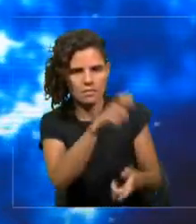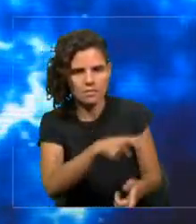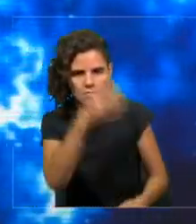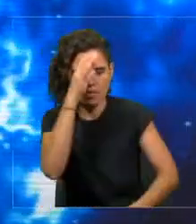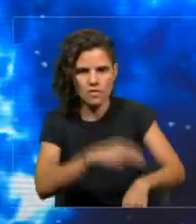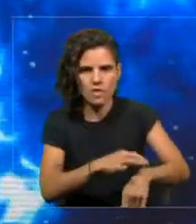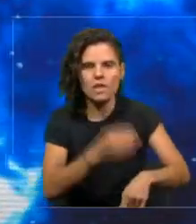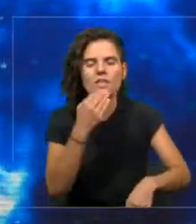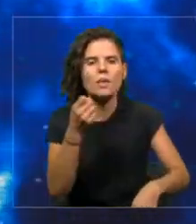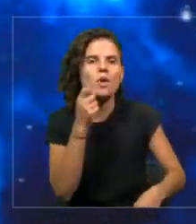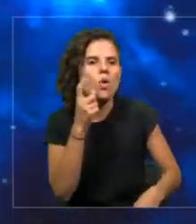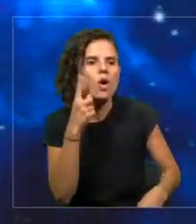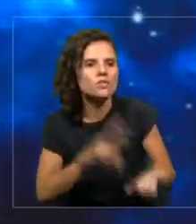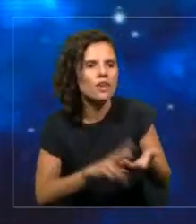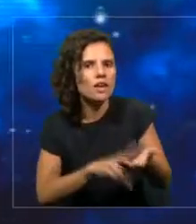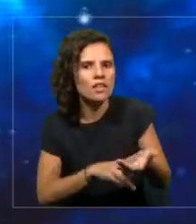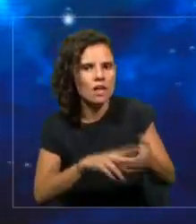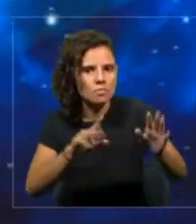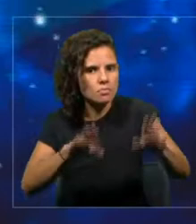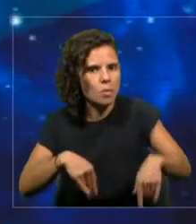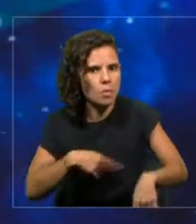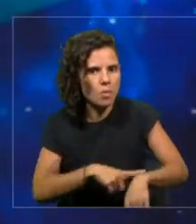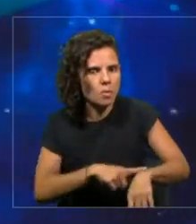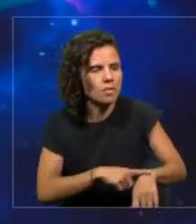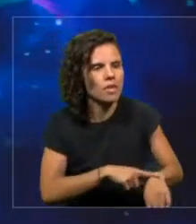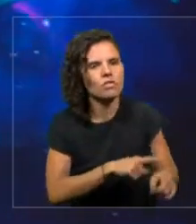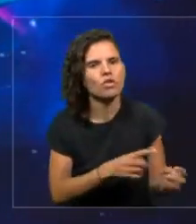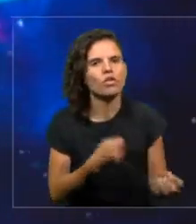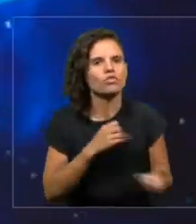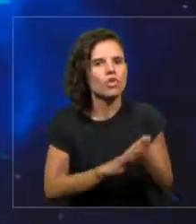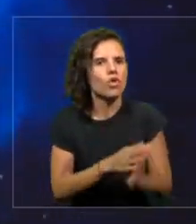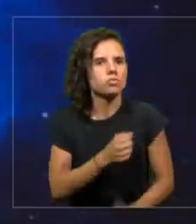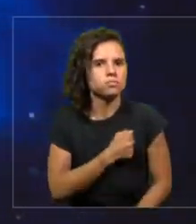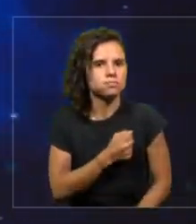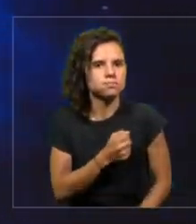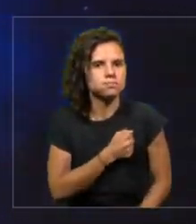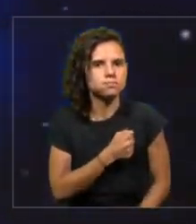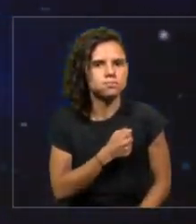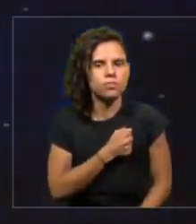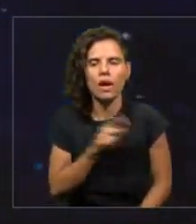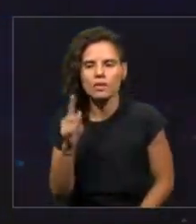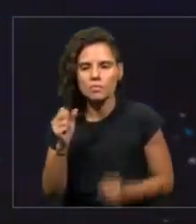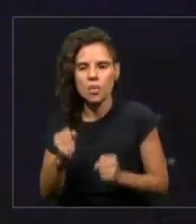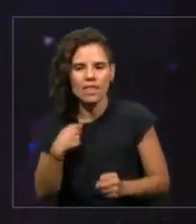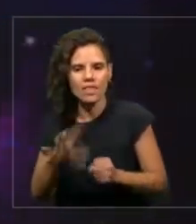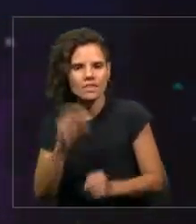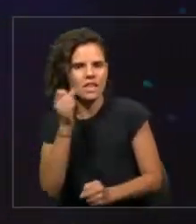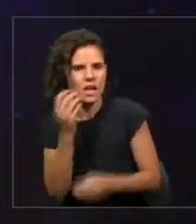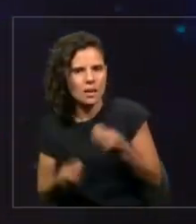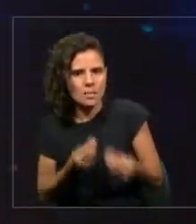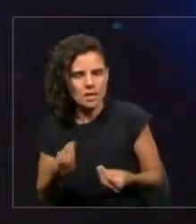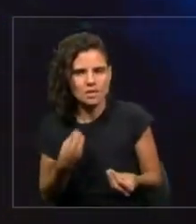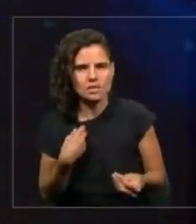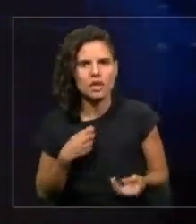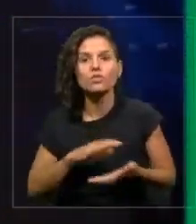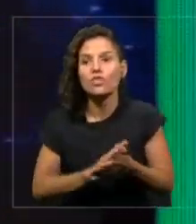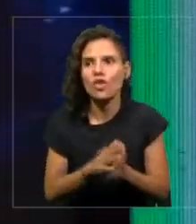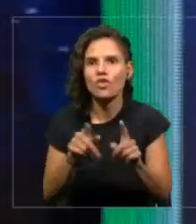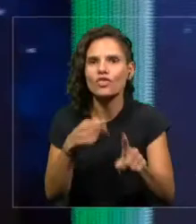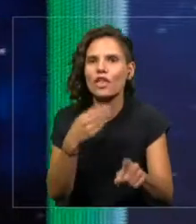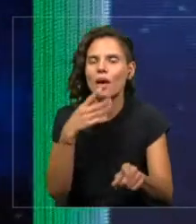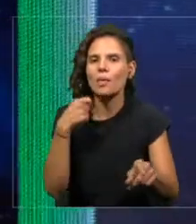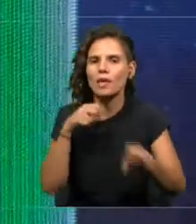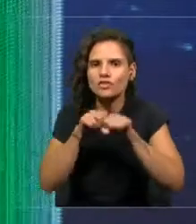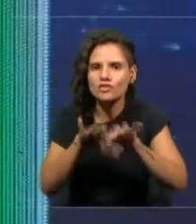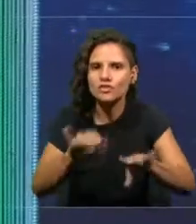en tiempo real en donde el médico cardiólogo podía estar tomando las decisiones en tiempo real se transmitió en vivo. Y si